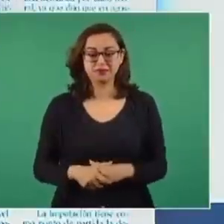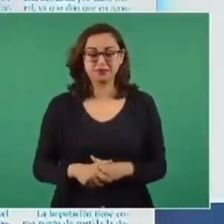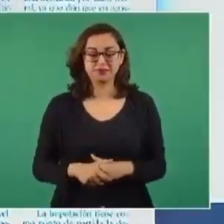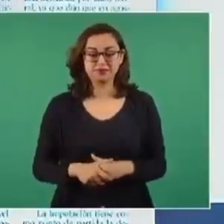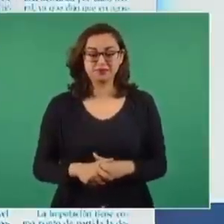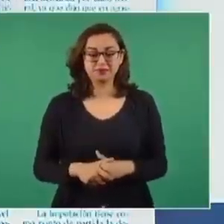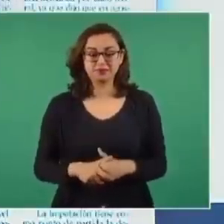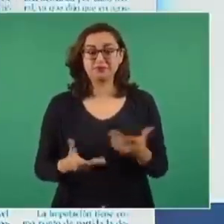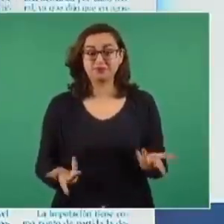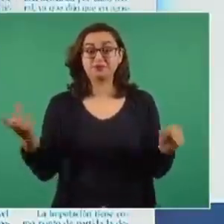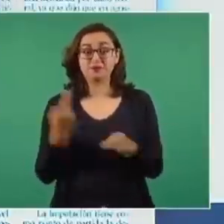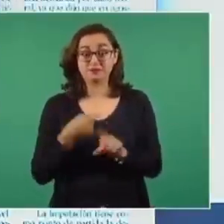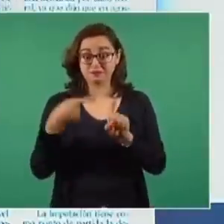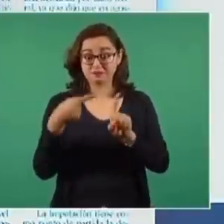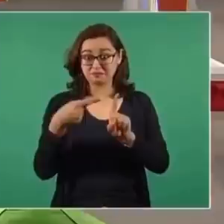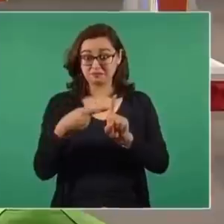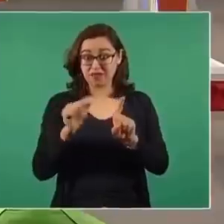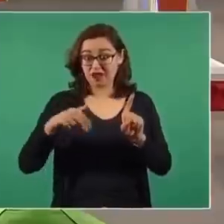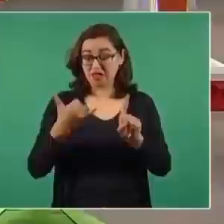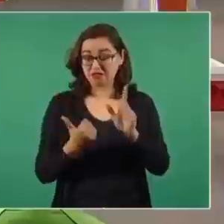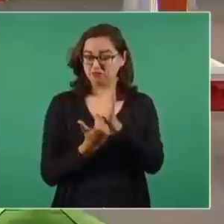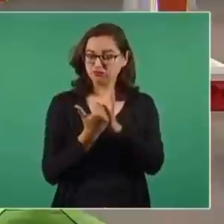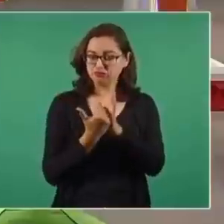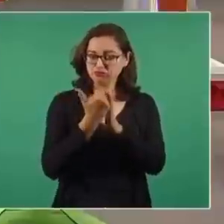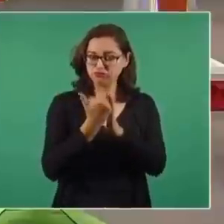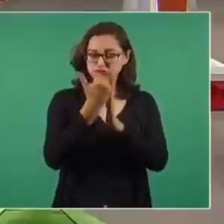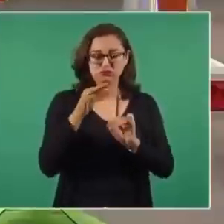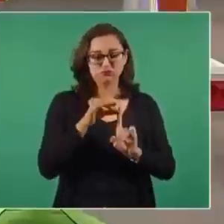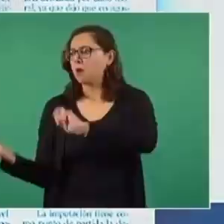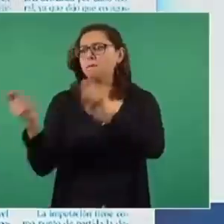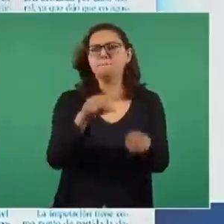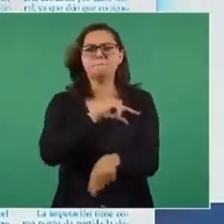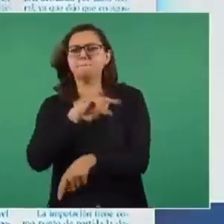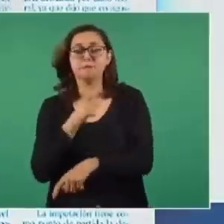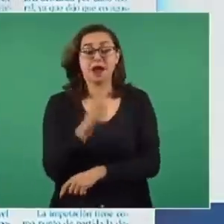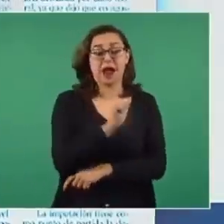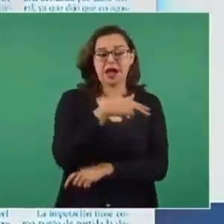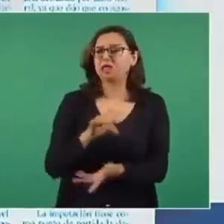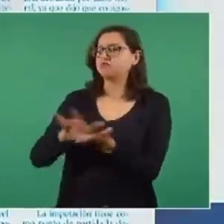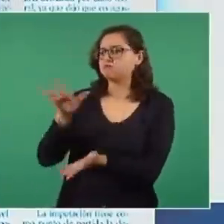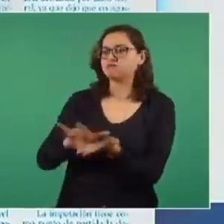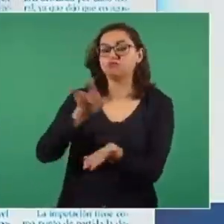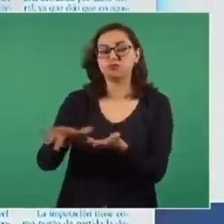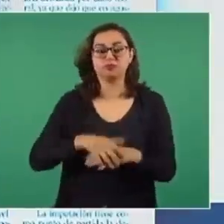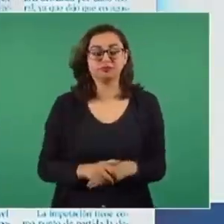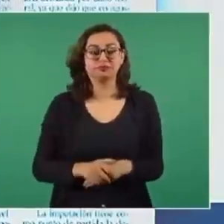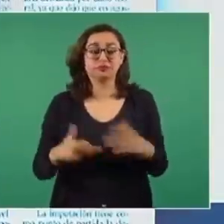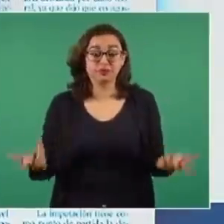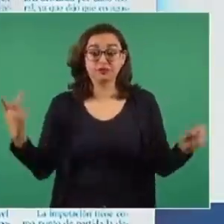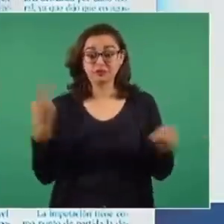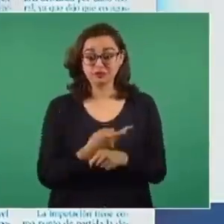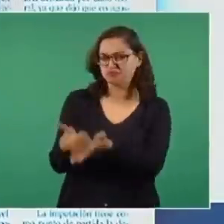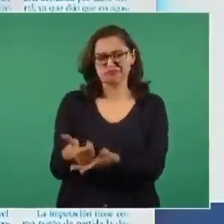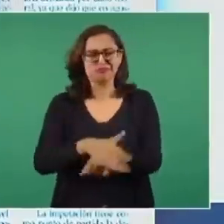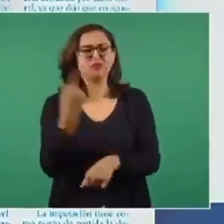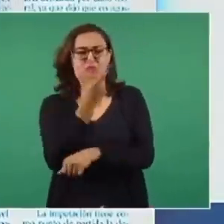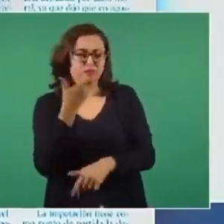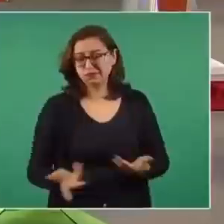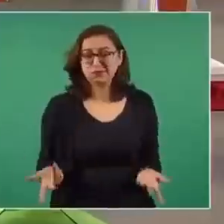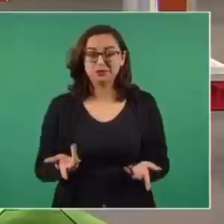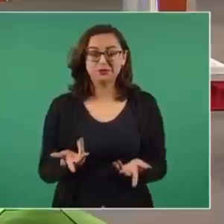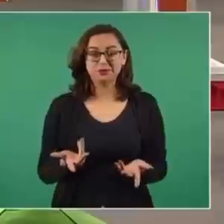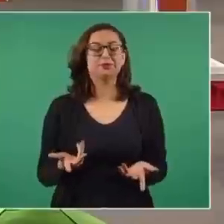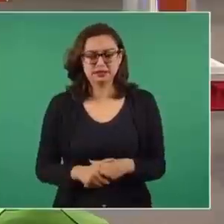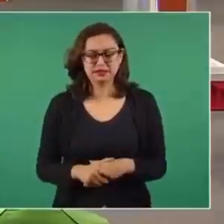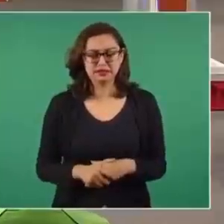va subiendo, subiendo, subiendo, subiendo, subiendo. Le ayuda en todo. Y el director de Pemex de ese entonces lo acusa. Y la denuncia